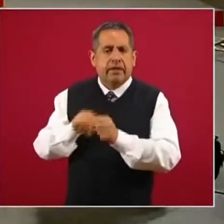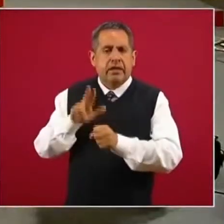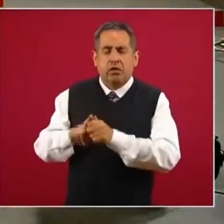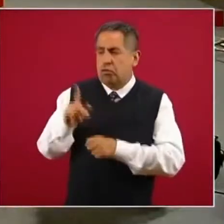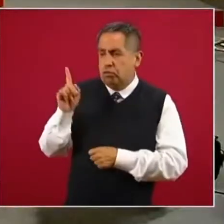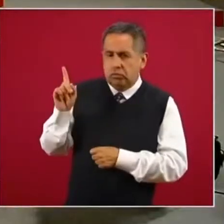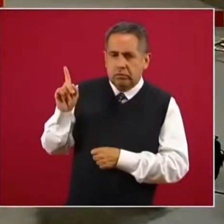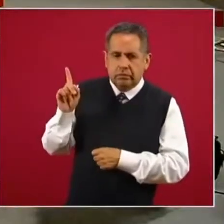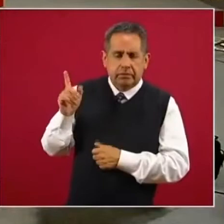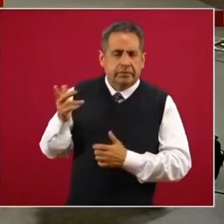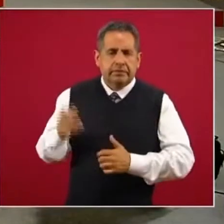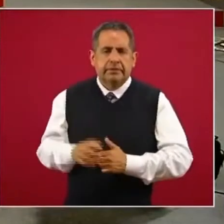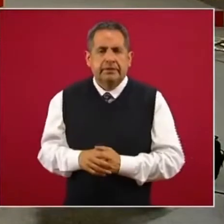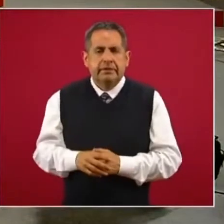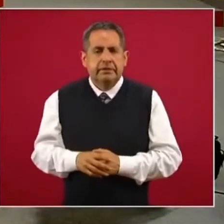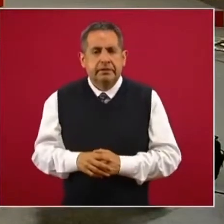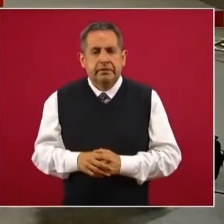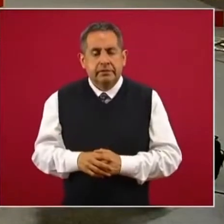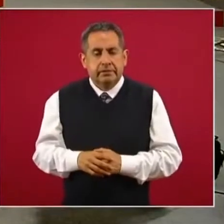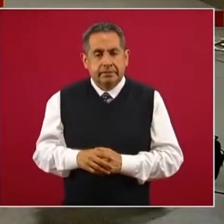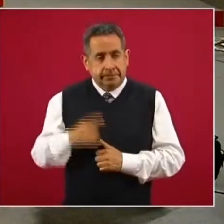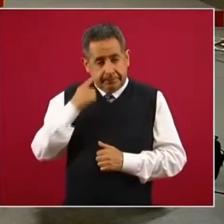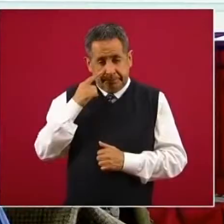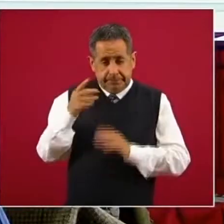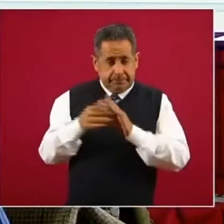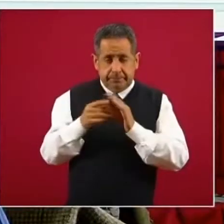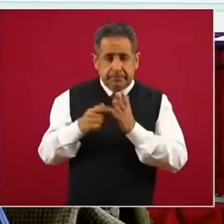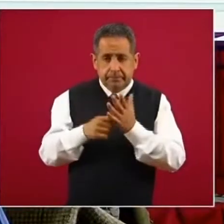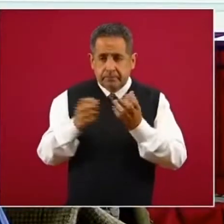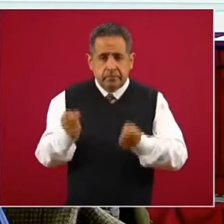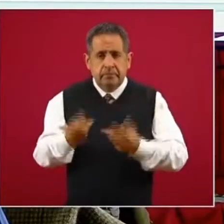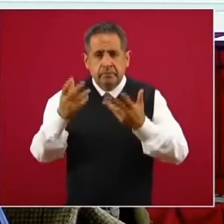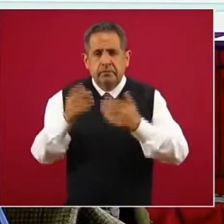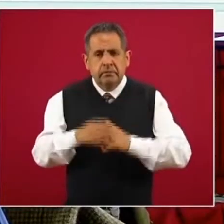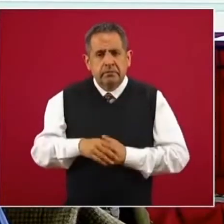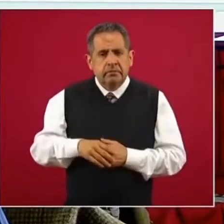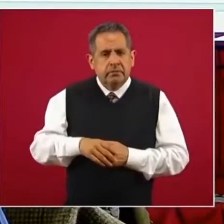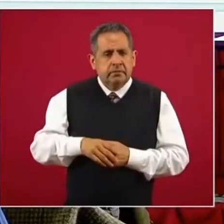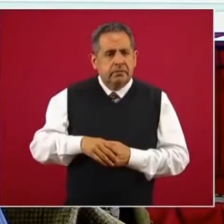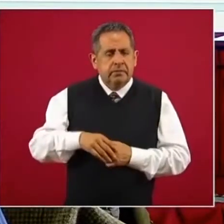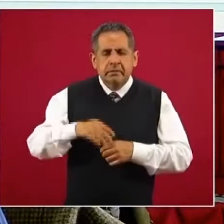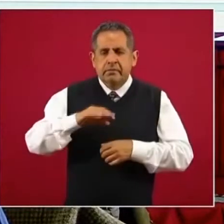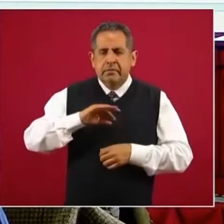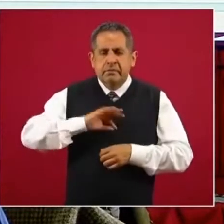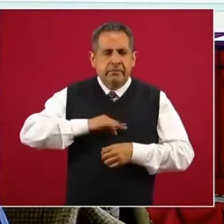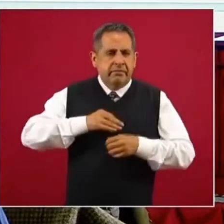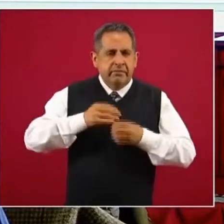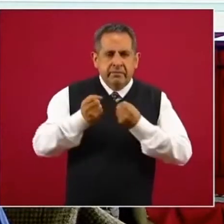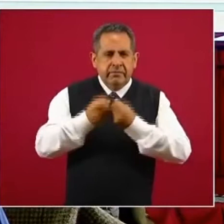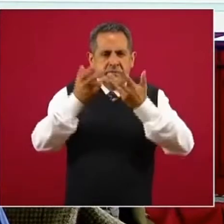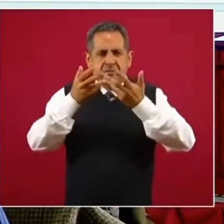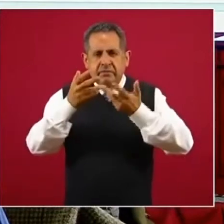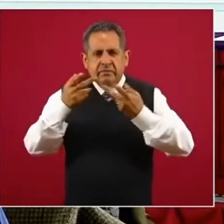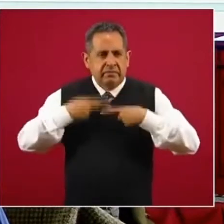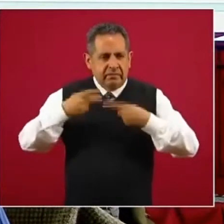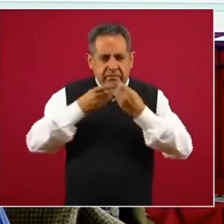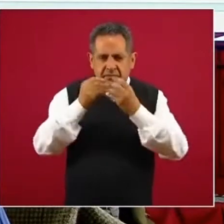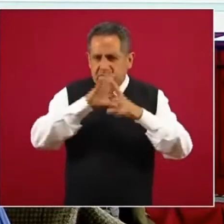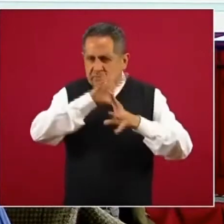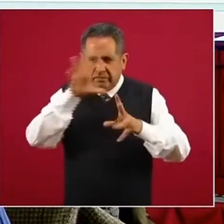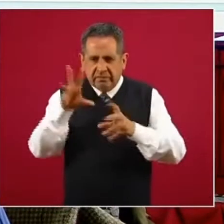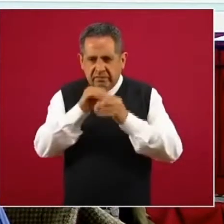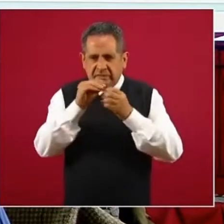.720. Tenemos aquí la representación de nuestra curva epidémica de todas las personas que han presentado